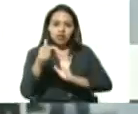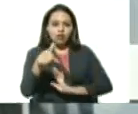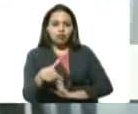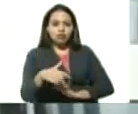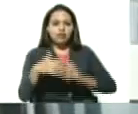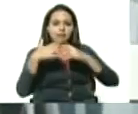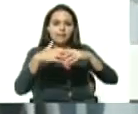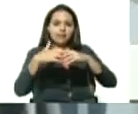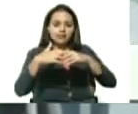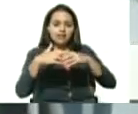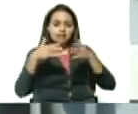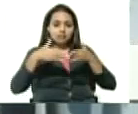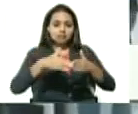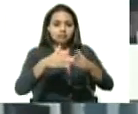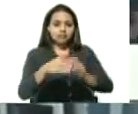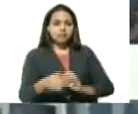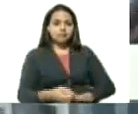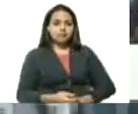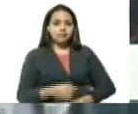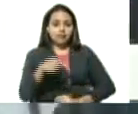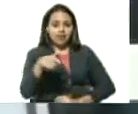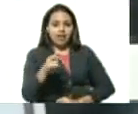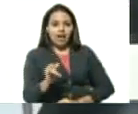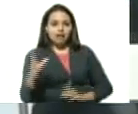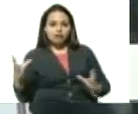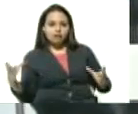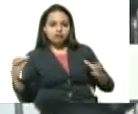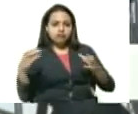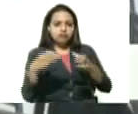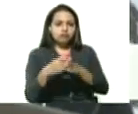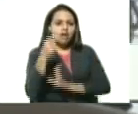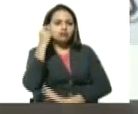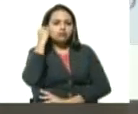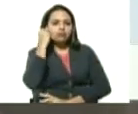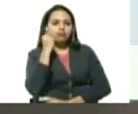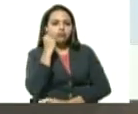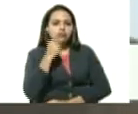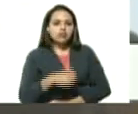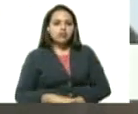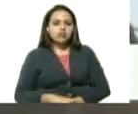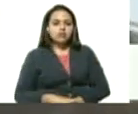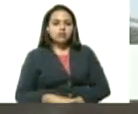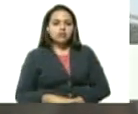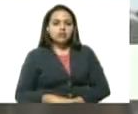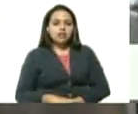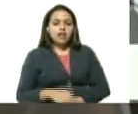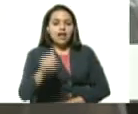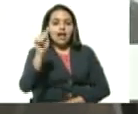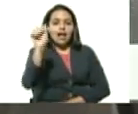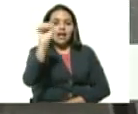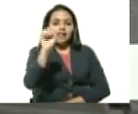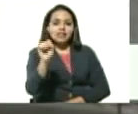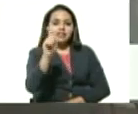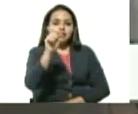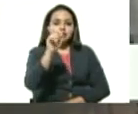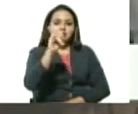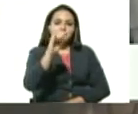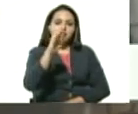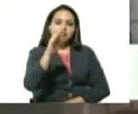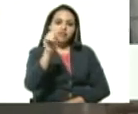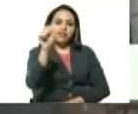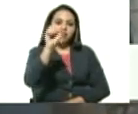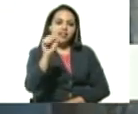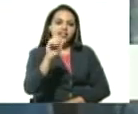industria naval estamos en el conglomerado industrial de Sucre específicamente en las instalaciones de Astivasca uno de los tres astilleros que